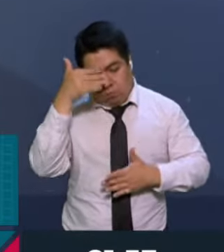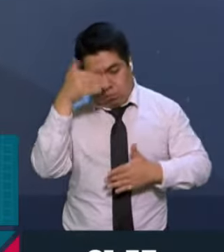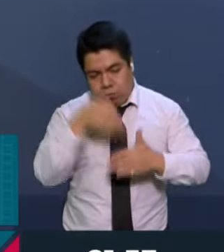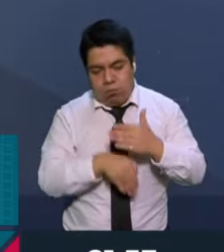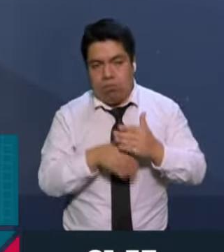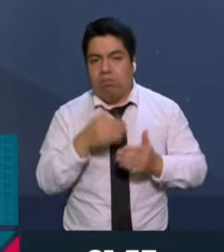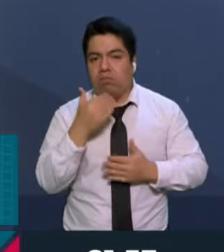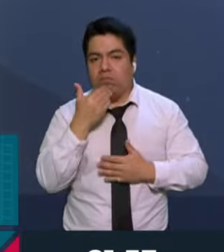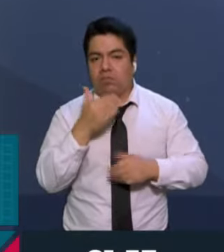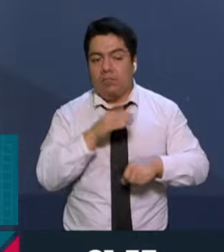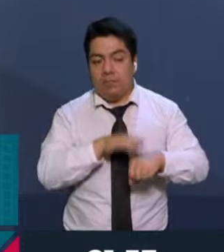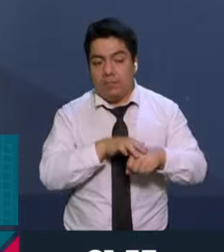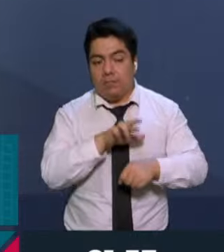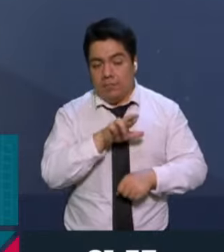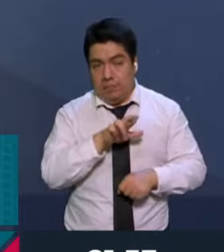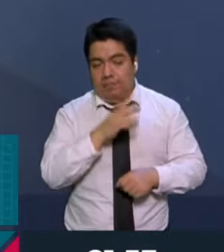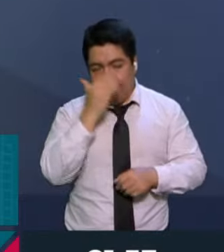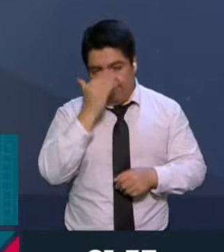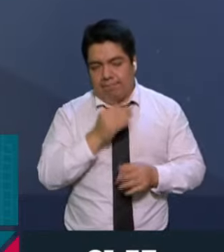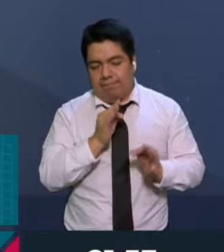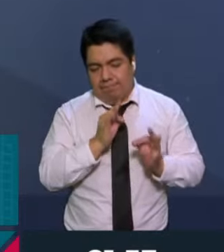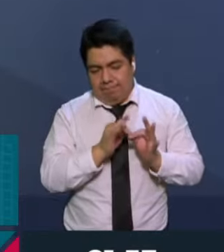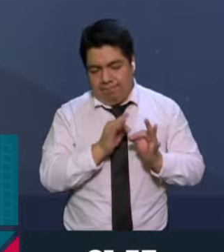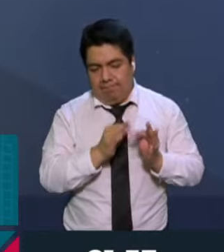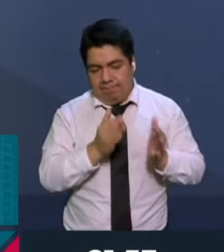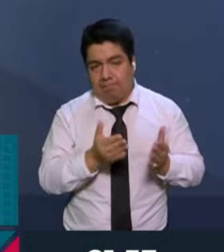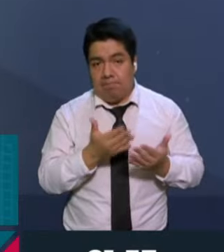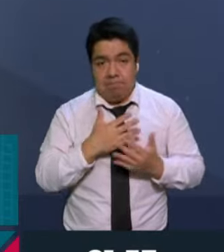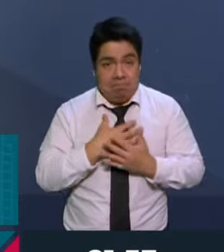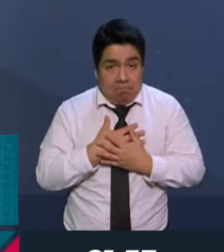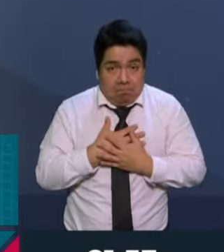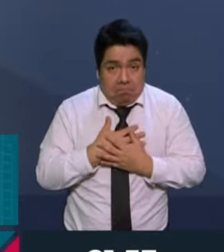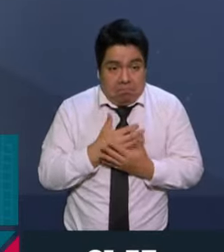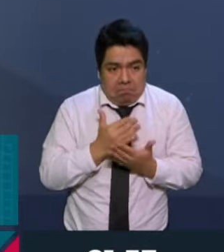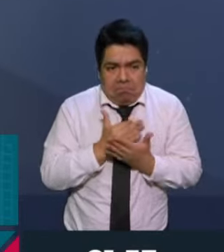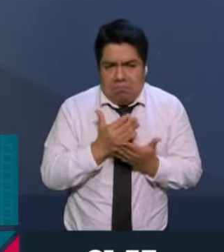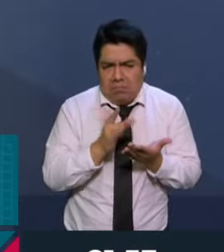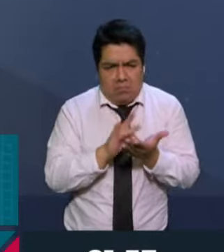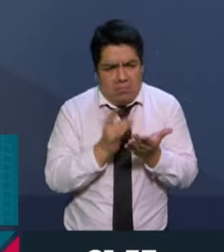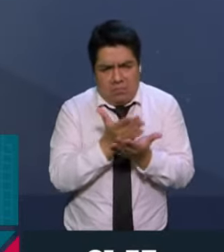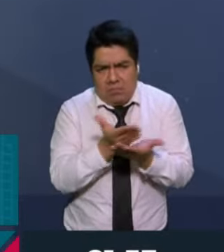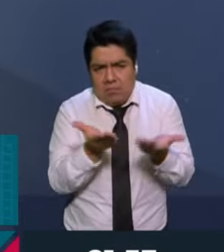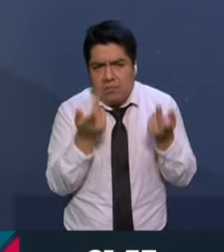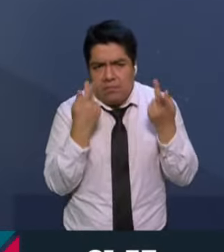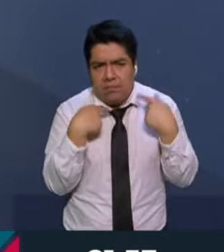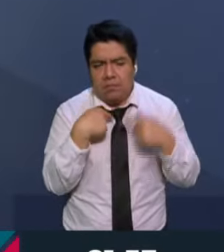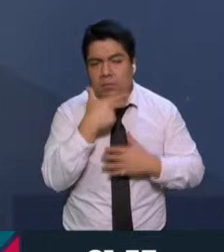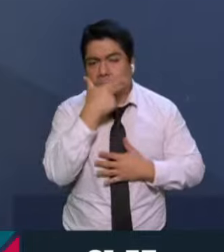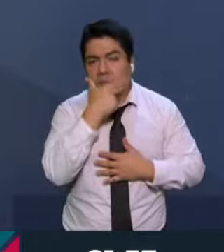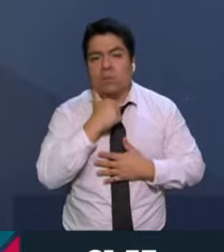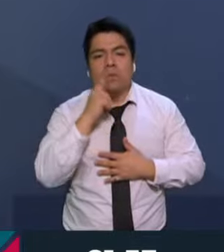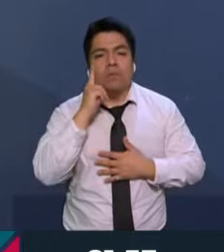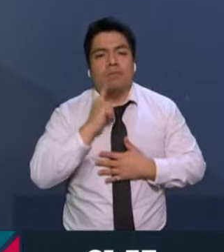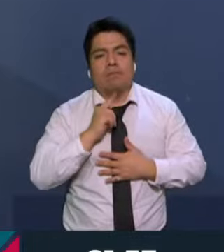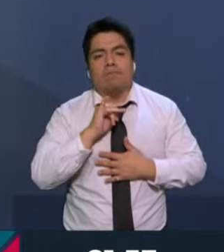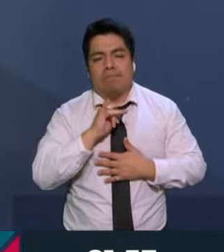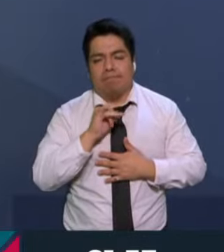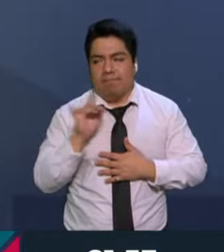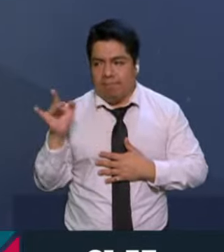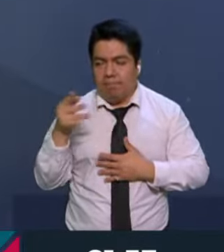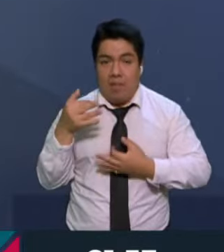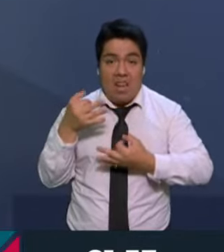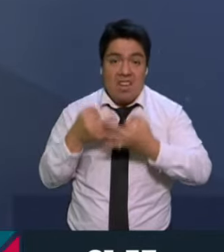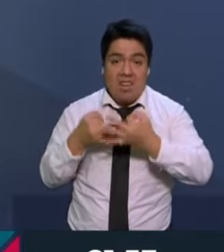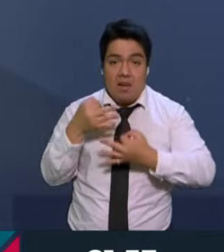lograr la mayoría calificada. Entonces, pues nosotros estamos agradecidos con la ciudadanía y confiamos en el criterio del